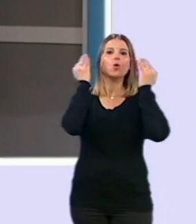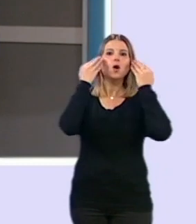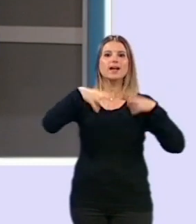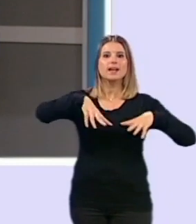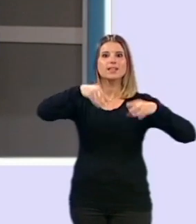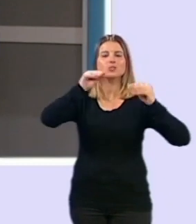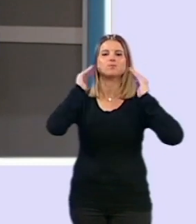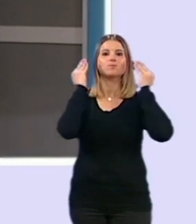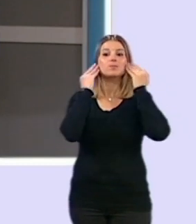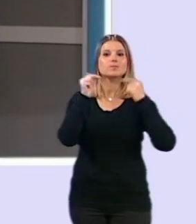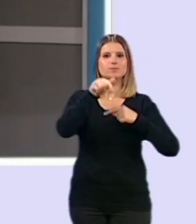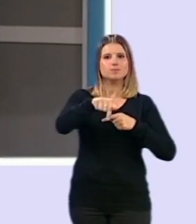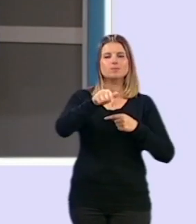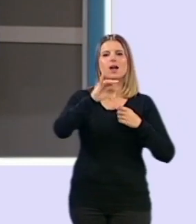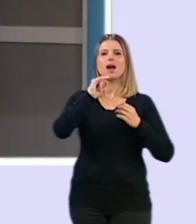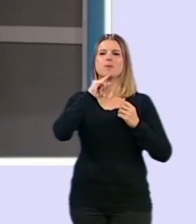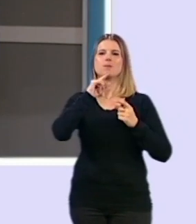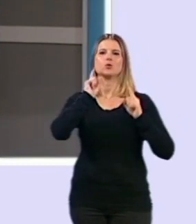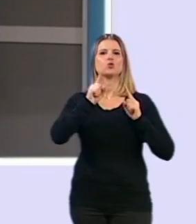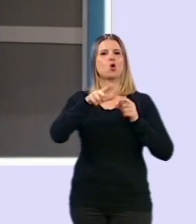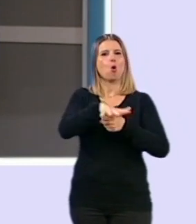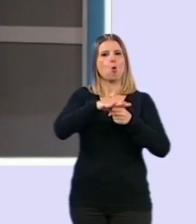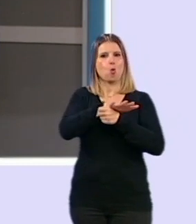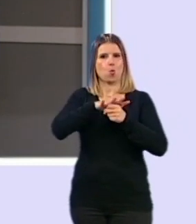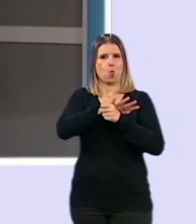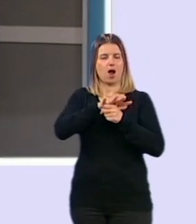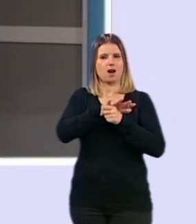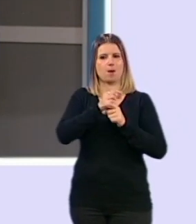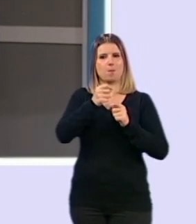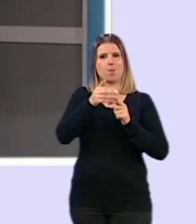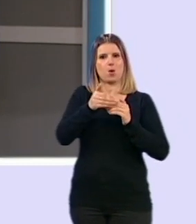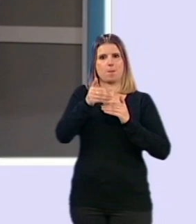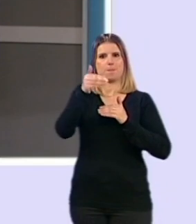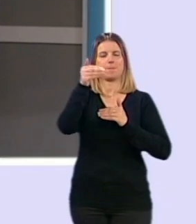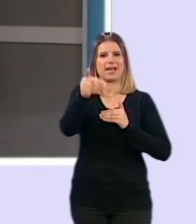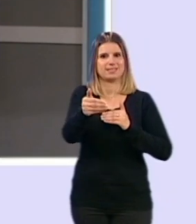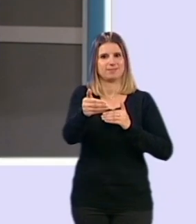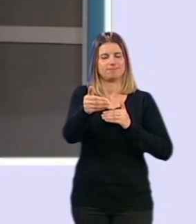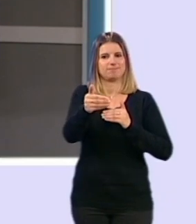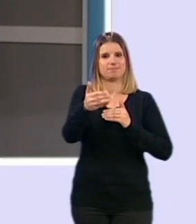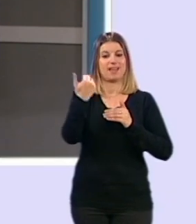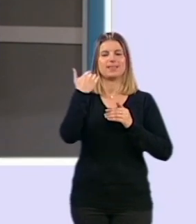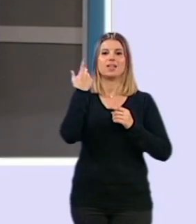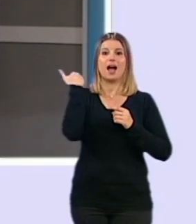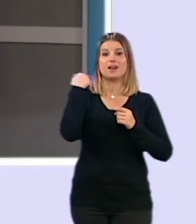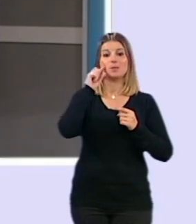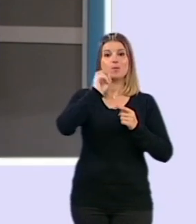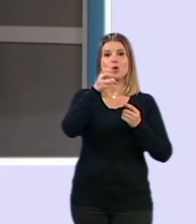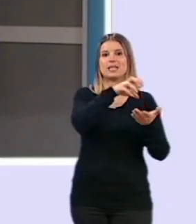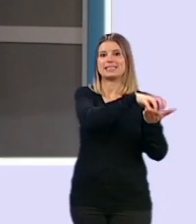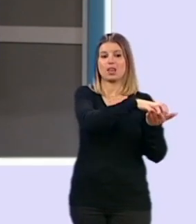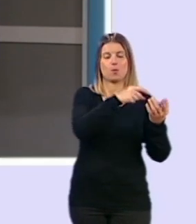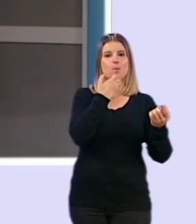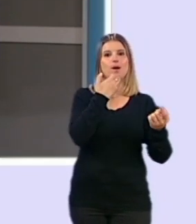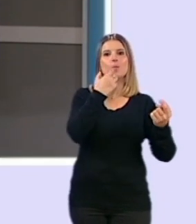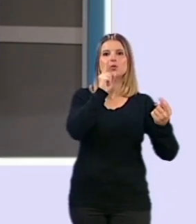da los datos de una estación de tipo urbana. Es decir, está un poquito más alejada de esa movilidad que tenemos, por ejemplo, en todo